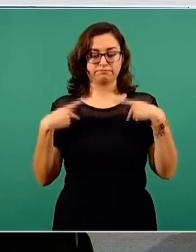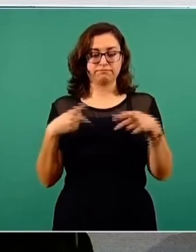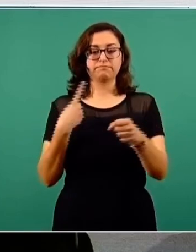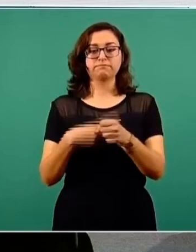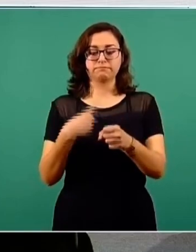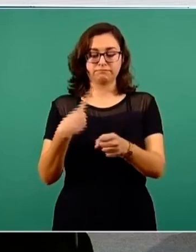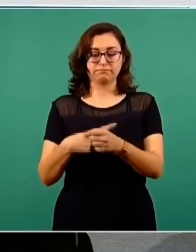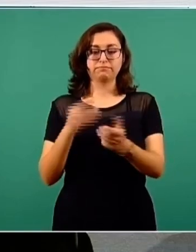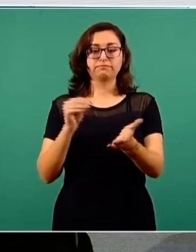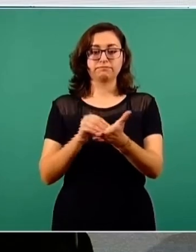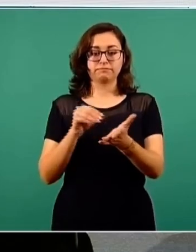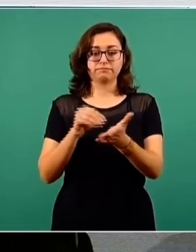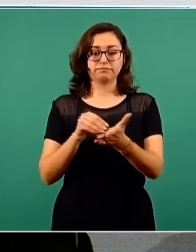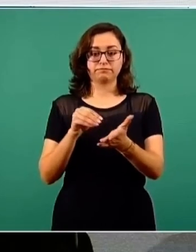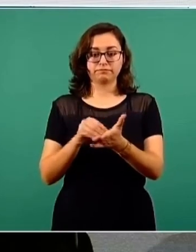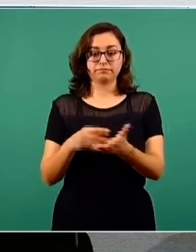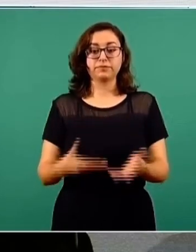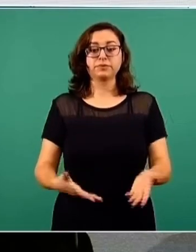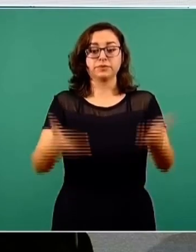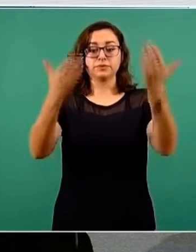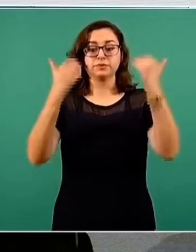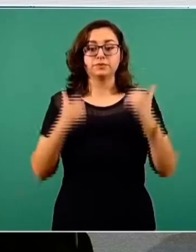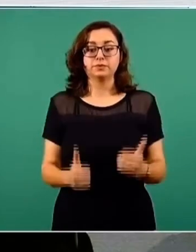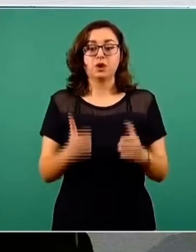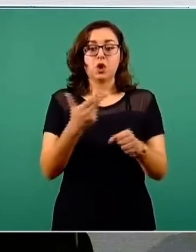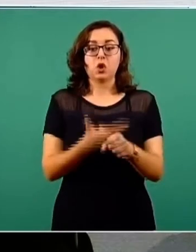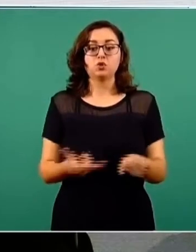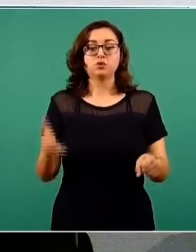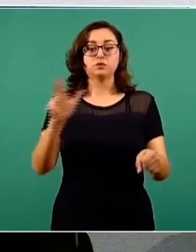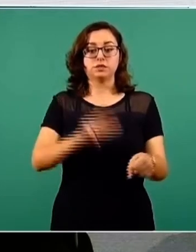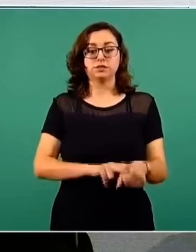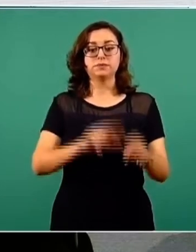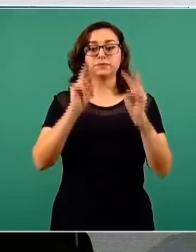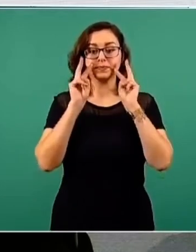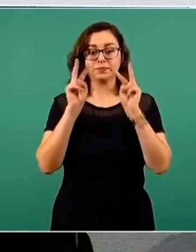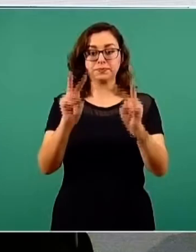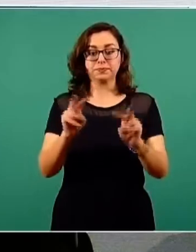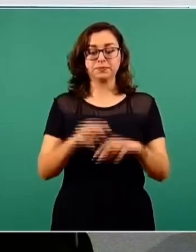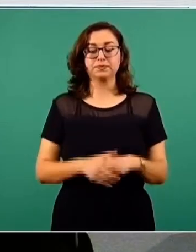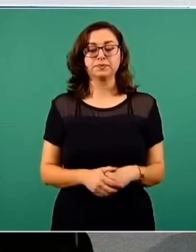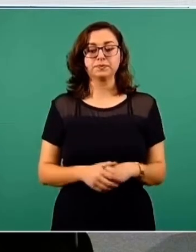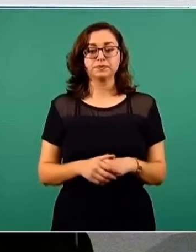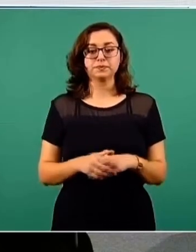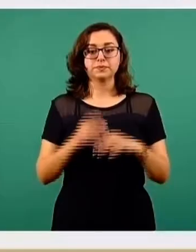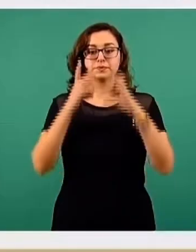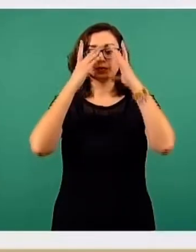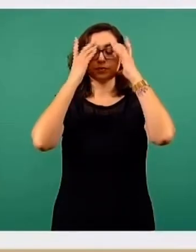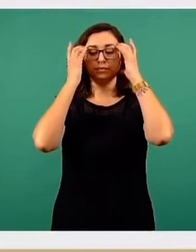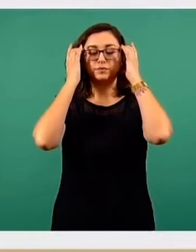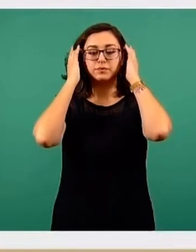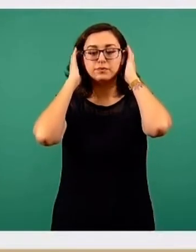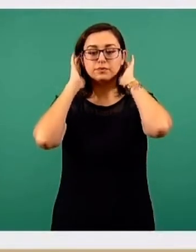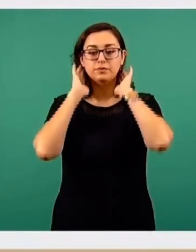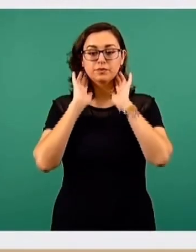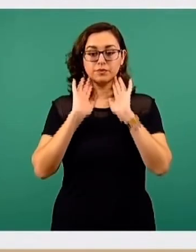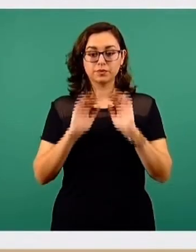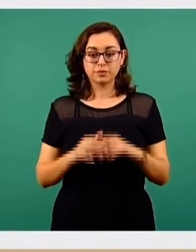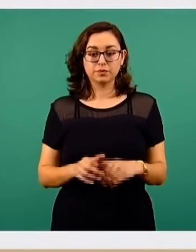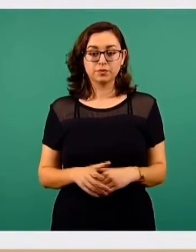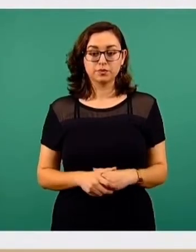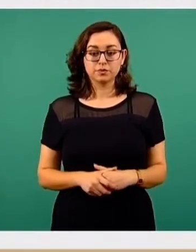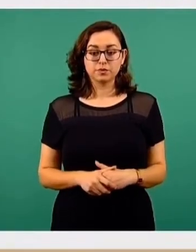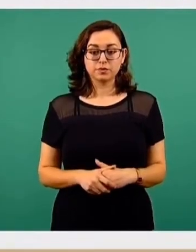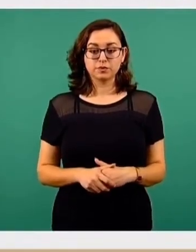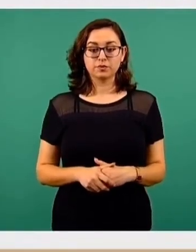También es importante ver la curva en hospitalizaciones. Si me pasa la siguiente. En la curva de hospitalizaciones, seguimos teniendo